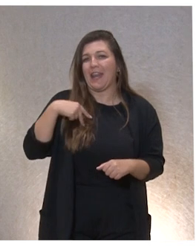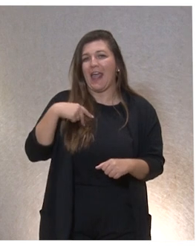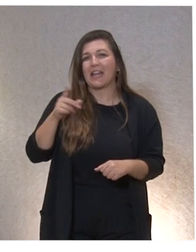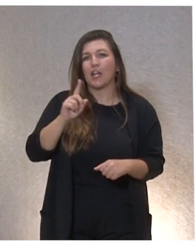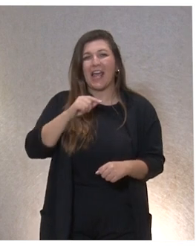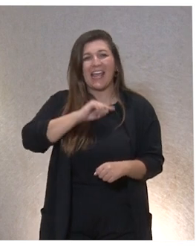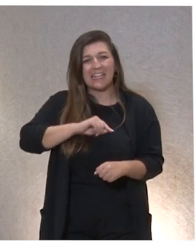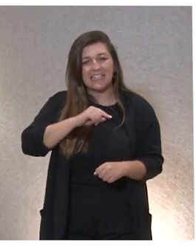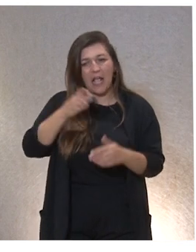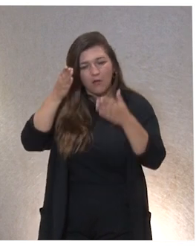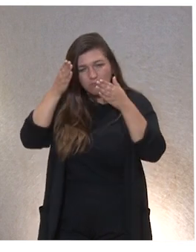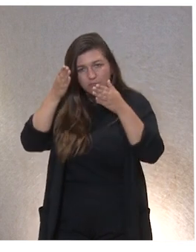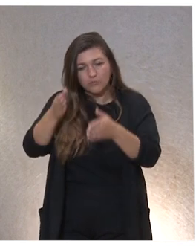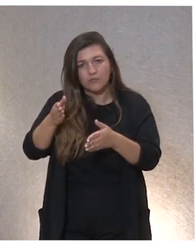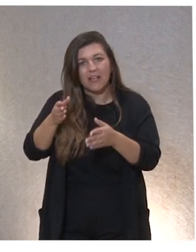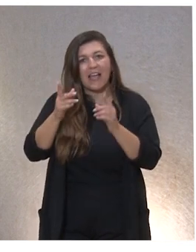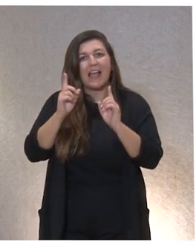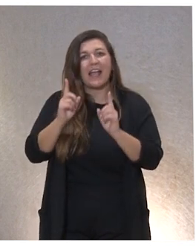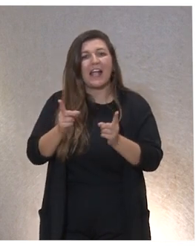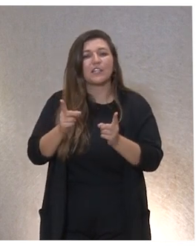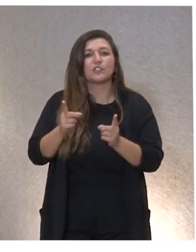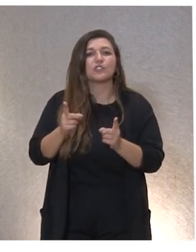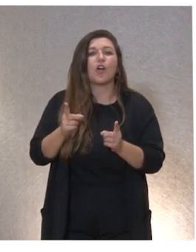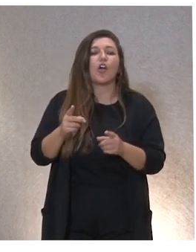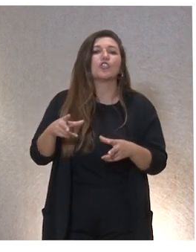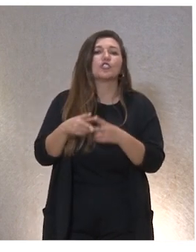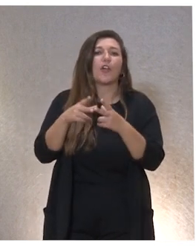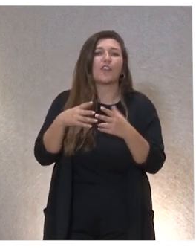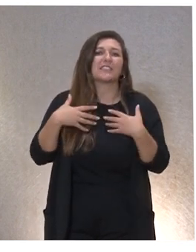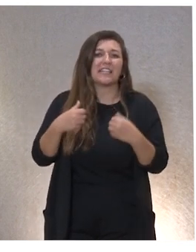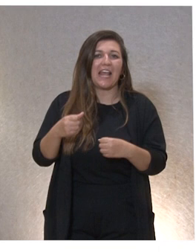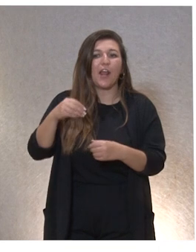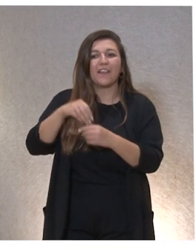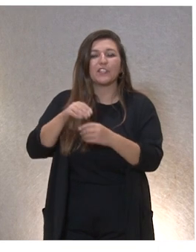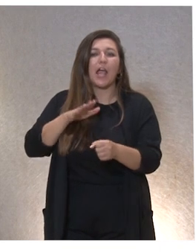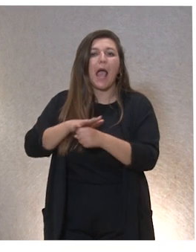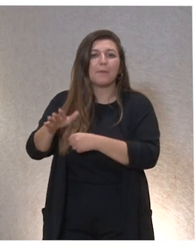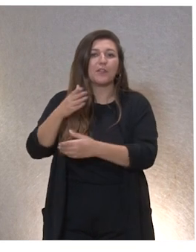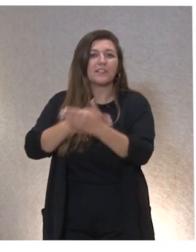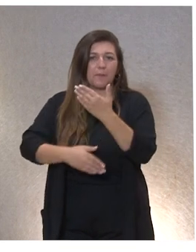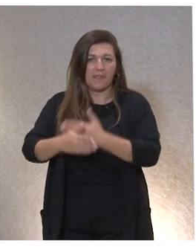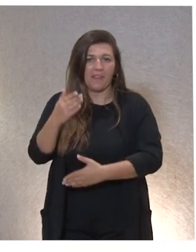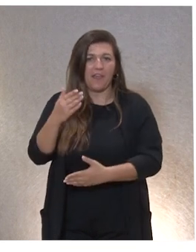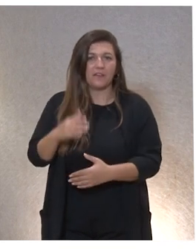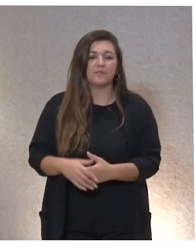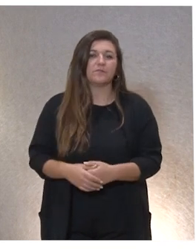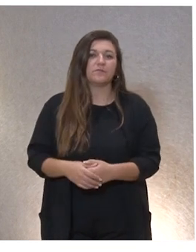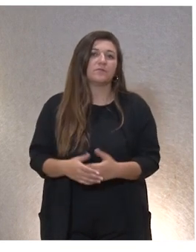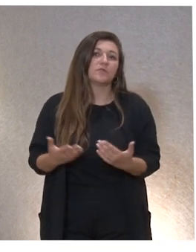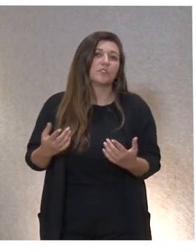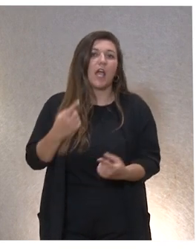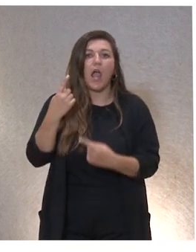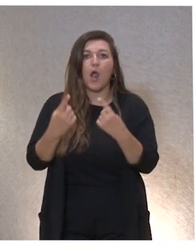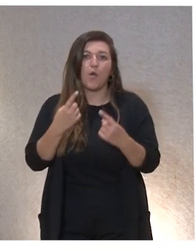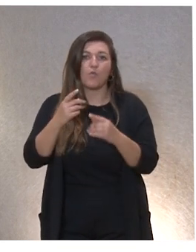concretada pues en este caso pues en el ámbito sociosanitario en el ámbito de la discapacidad ¿no? Y bueno pues hay unos los